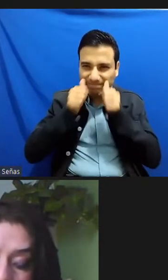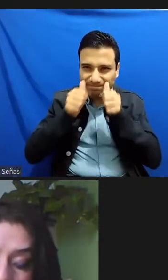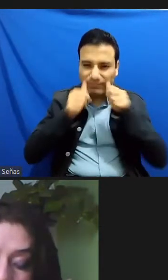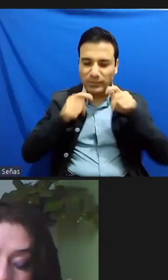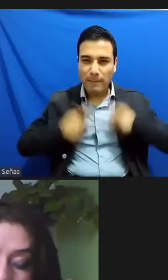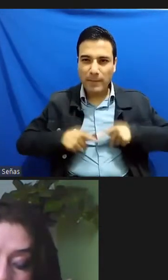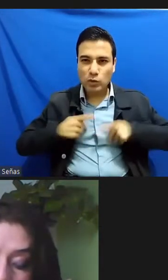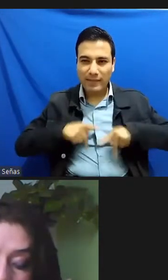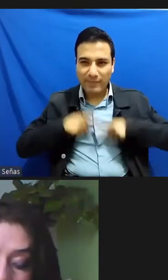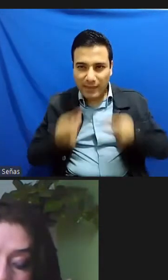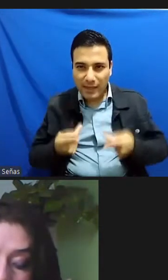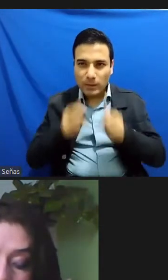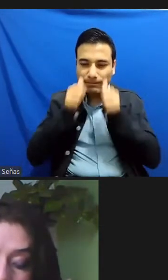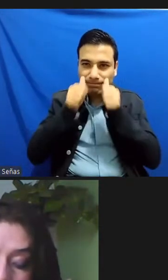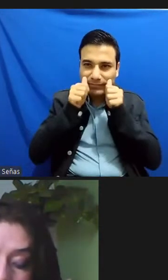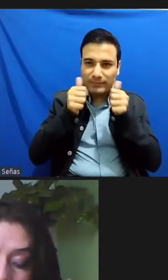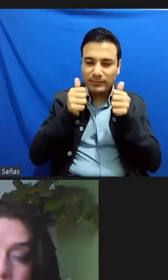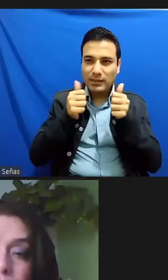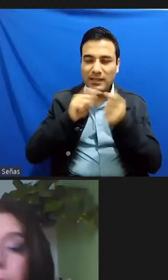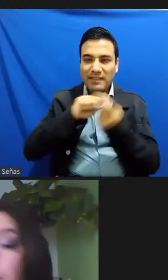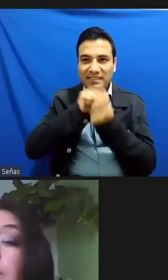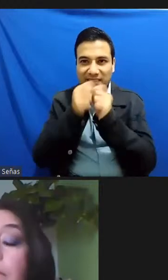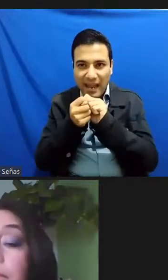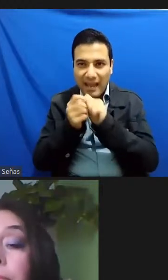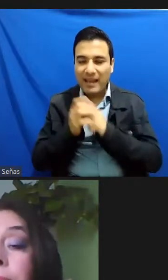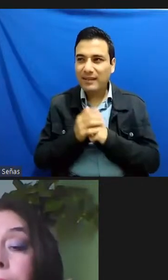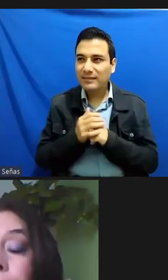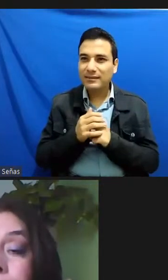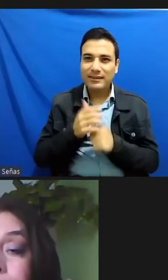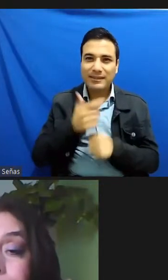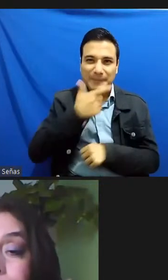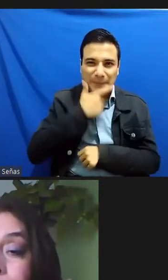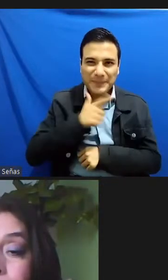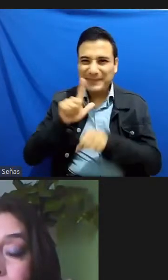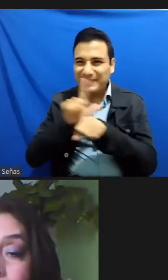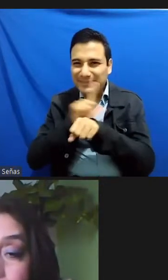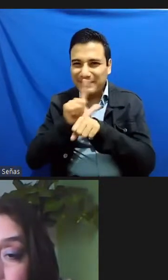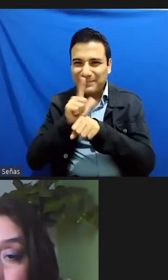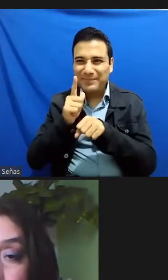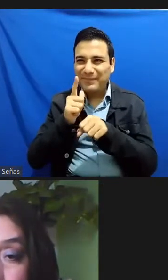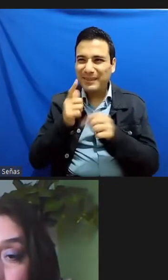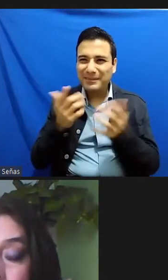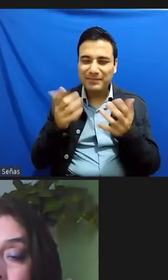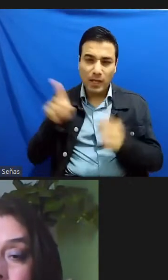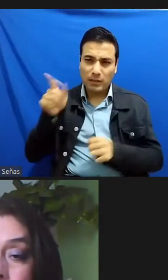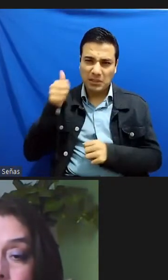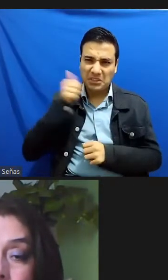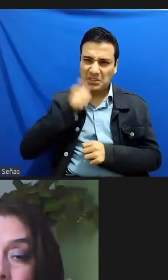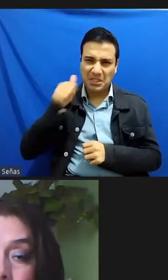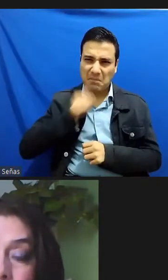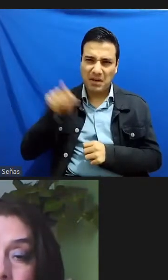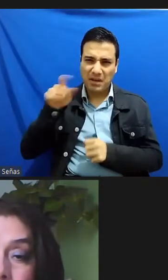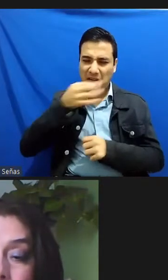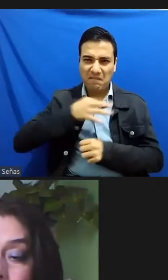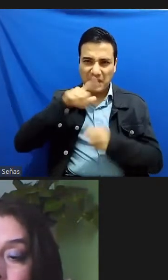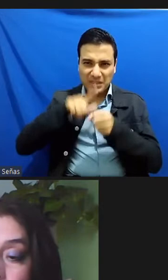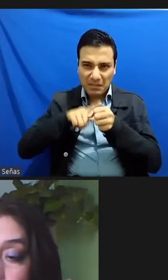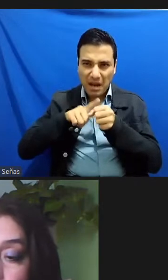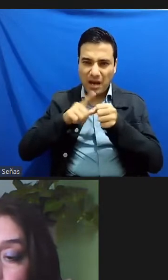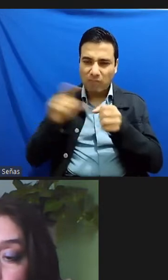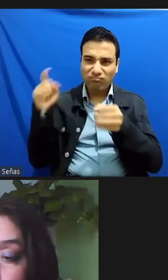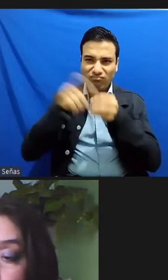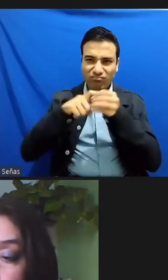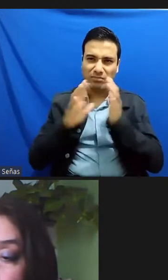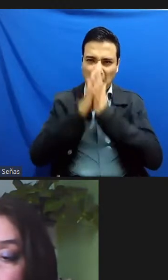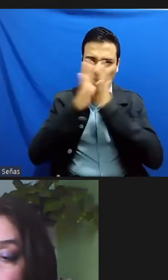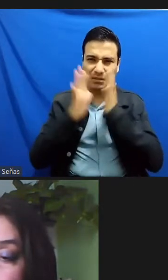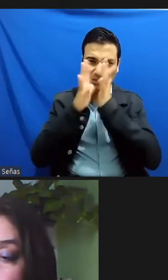grupos de trans los grupos de diversidad sexual él aparece en los festivales en los